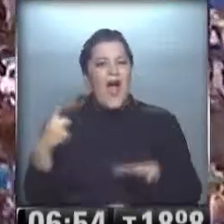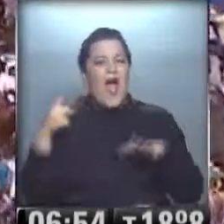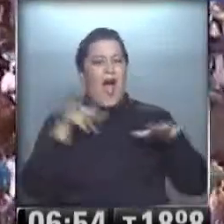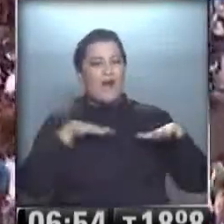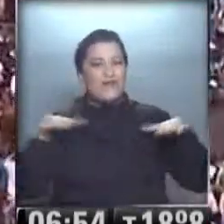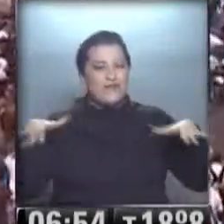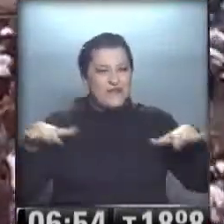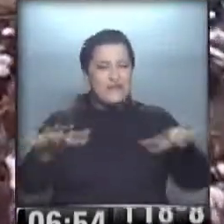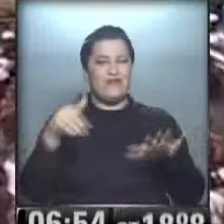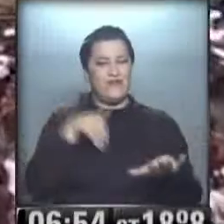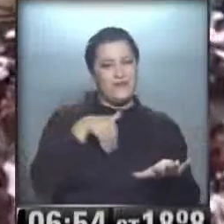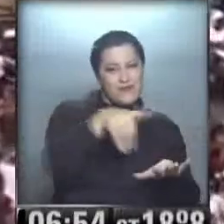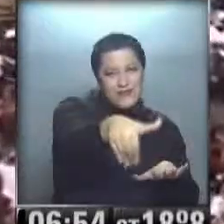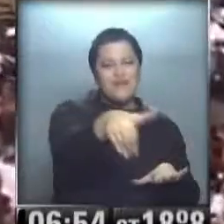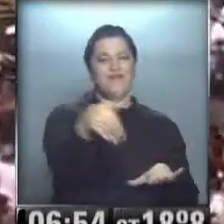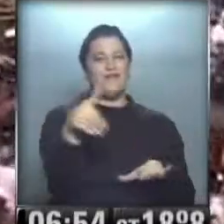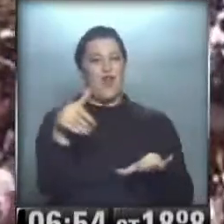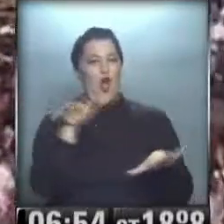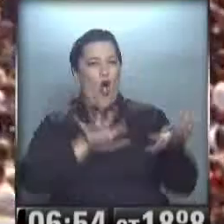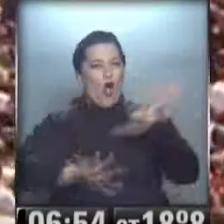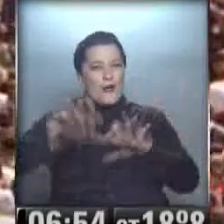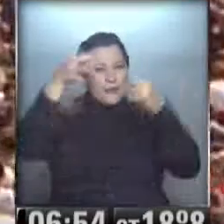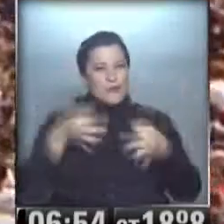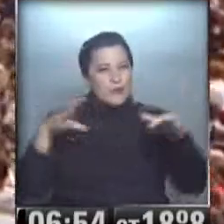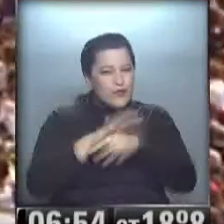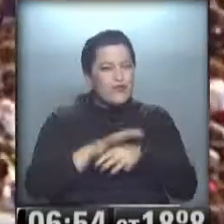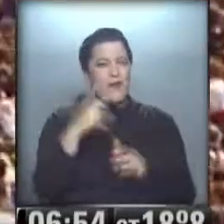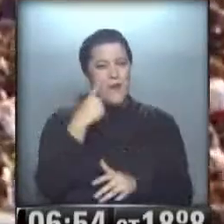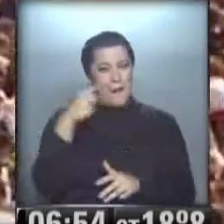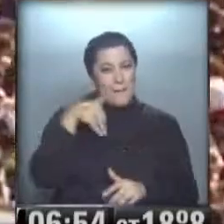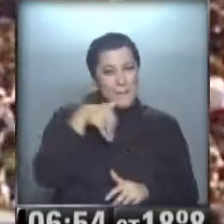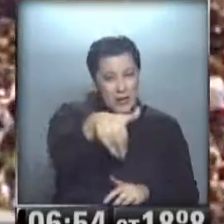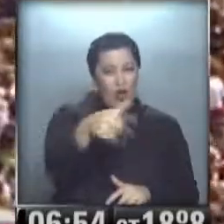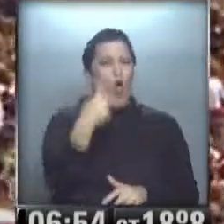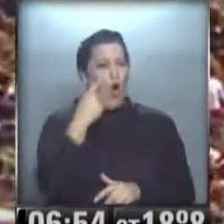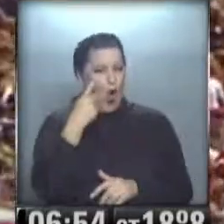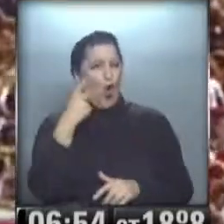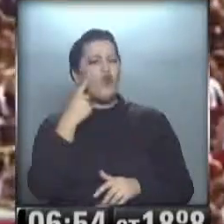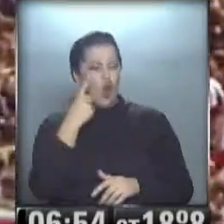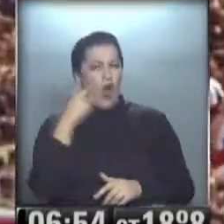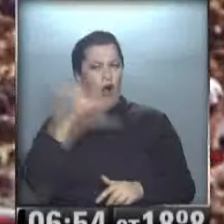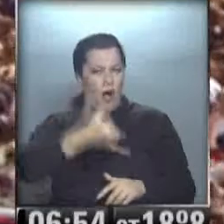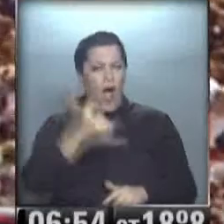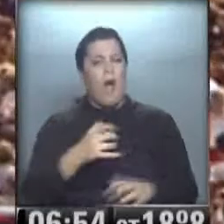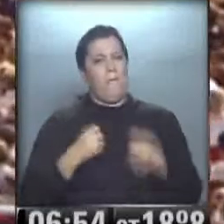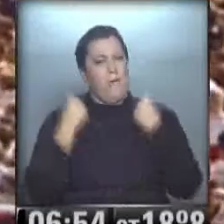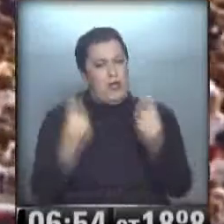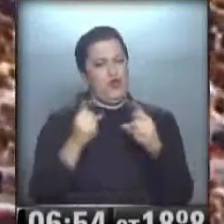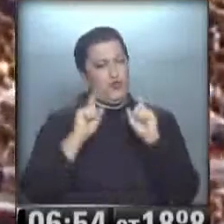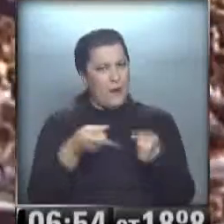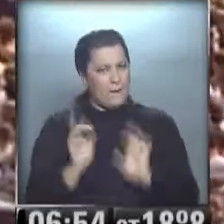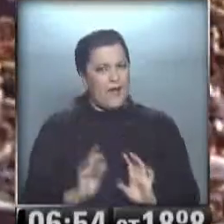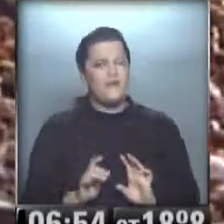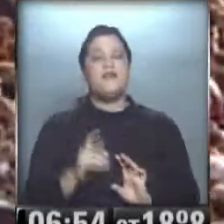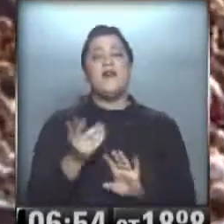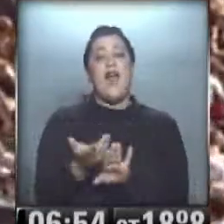A lo alemán, ¿eh? Organizadito, organizadito. vos, ahí está el micro. Todo controlado. Pero con mucha pasión también, ¿eh? Oh, tienen pasión. Ayer